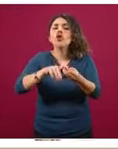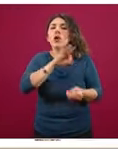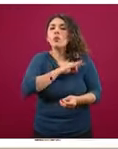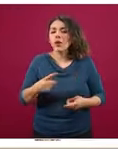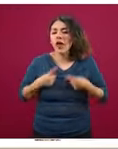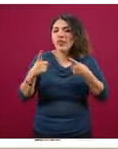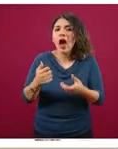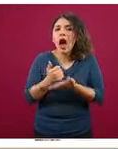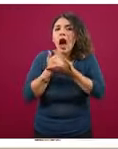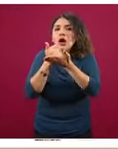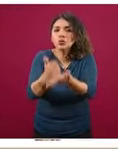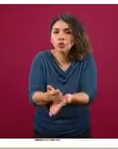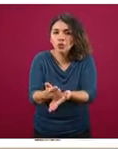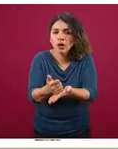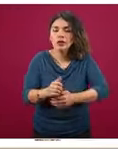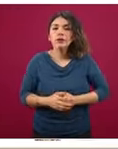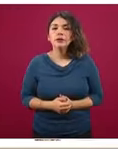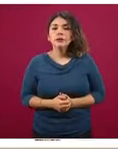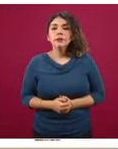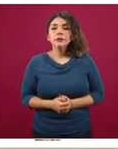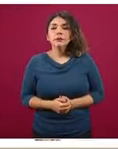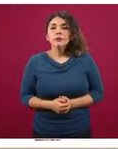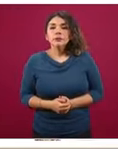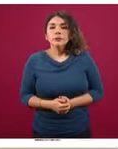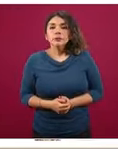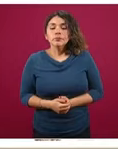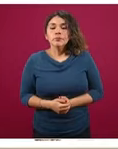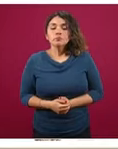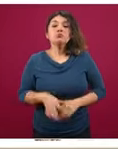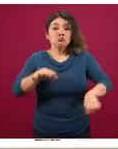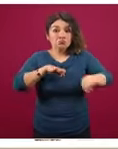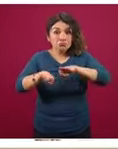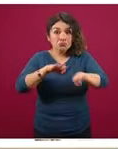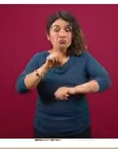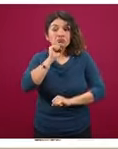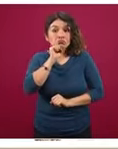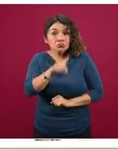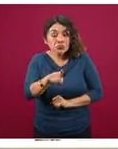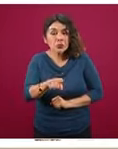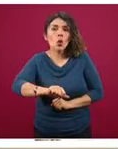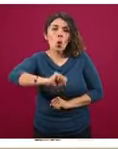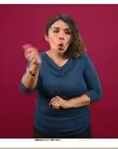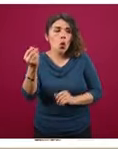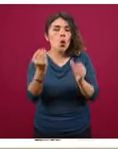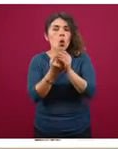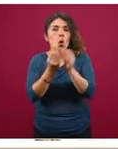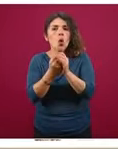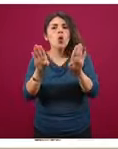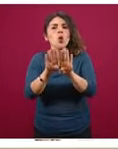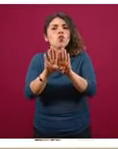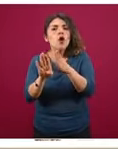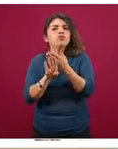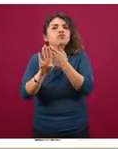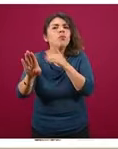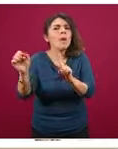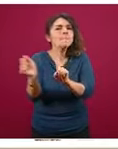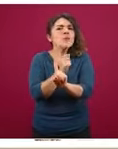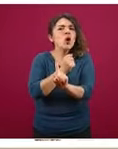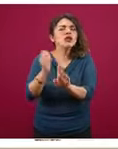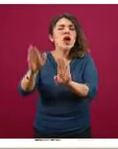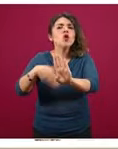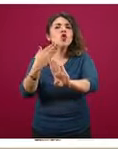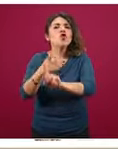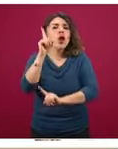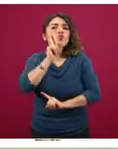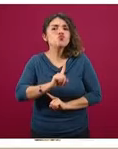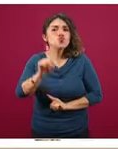dar un servicio integral. Trabajamos el otro aspecto, lo que es la prevención de violencias contra